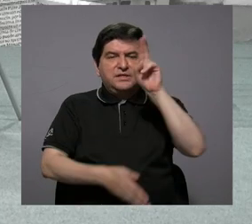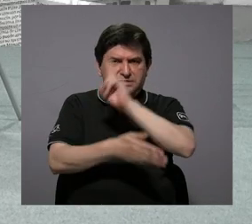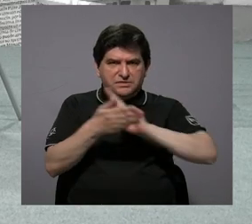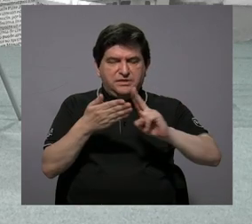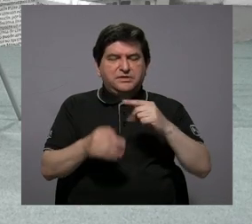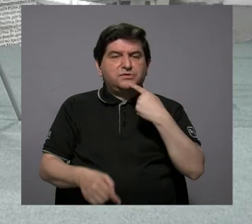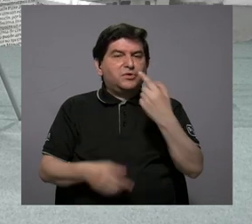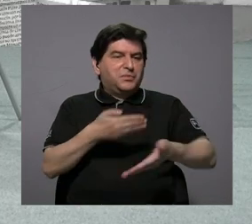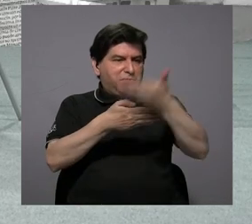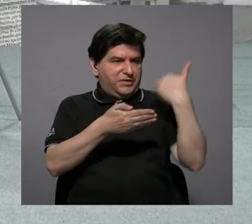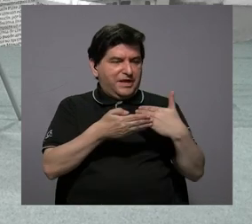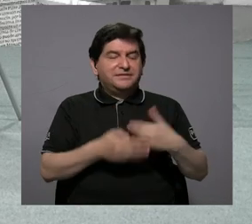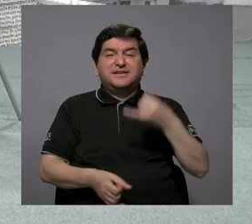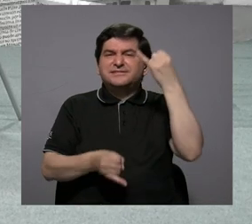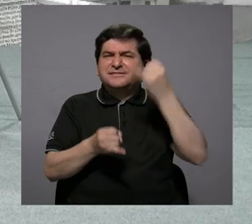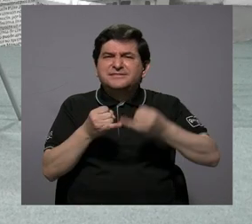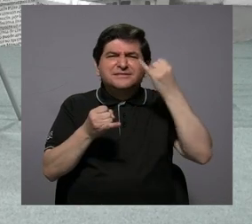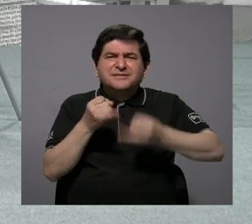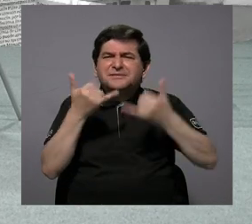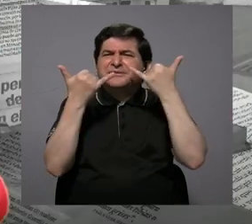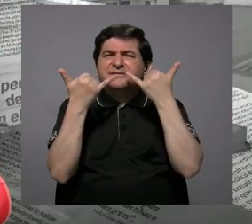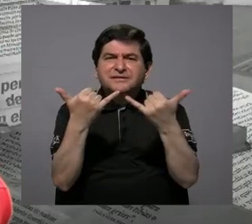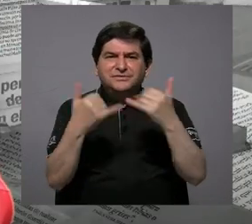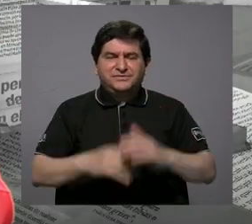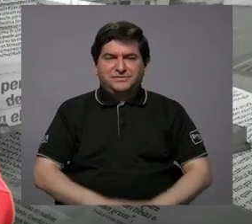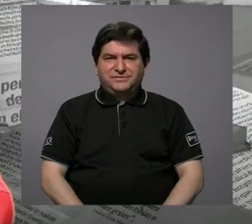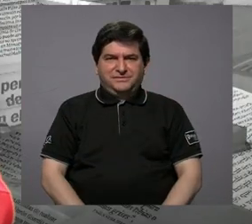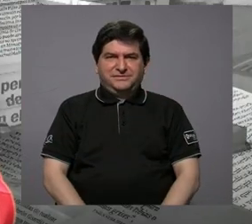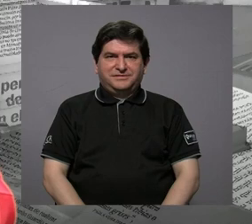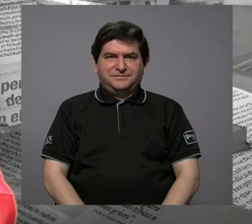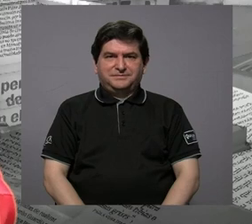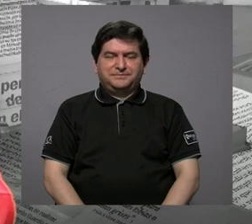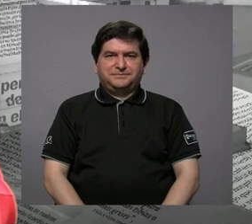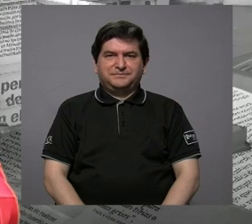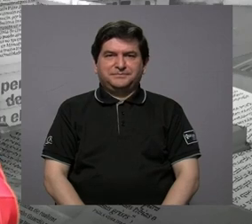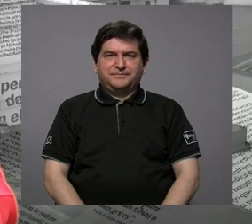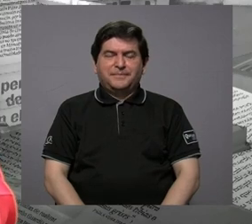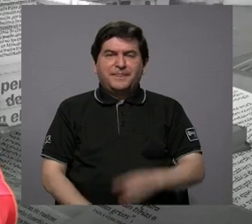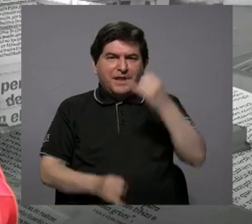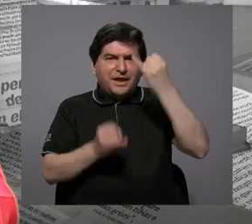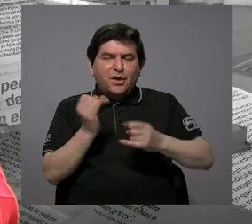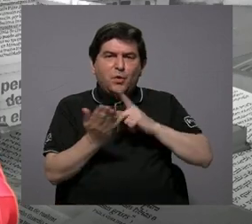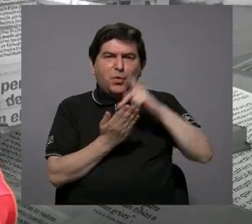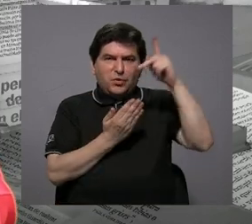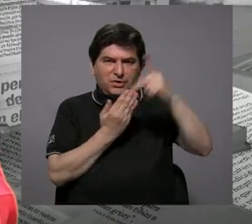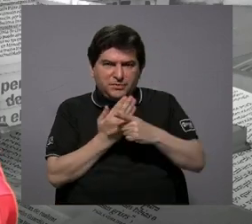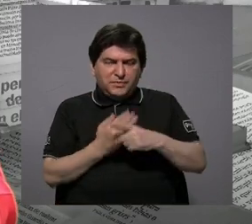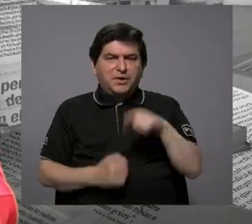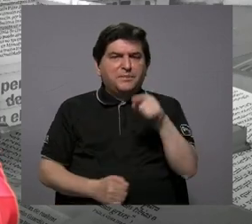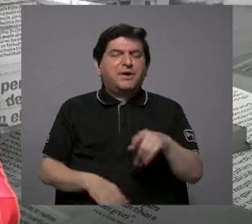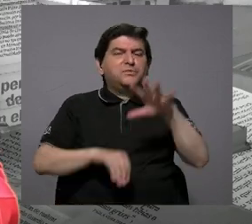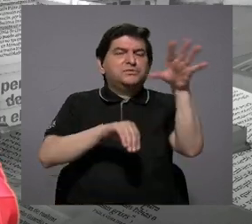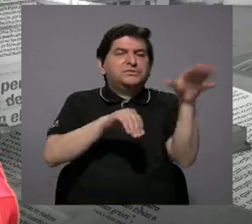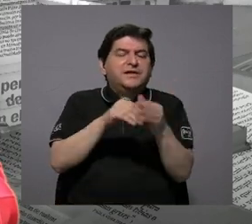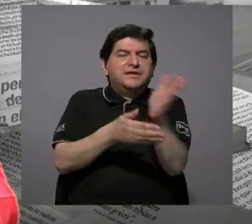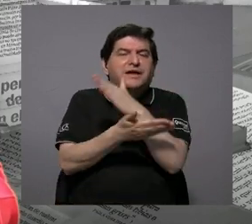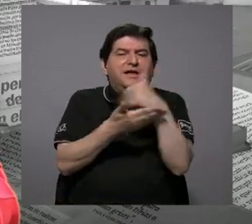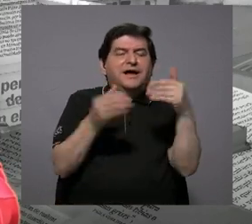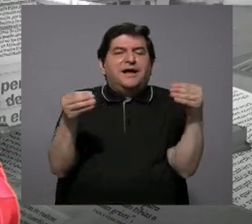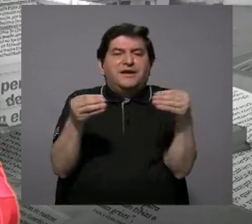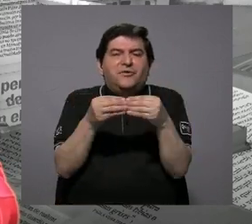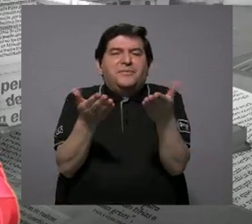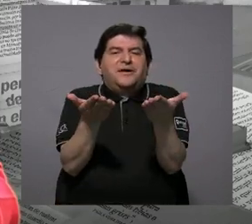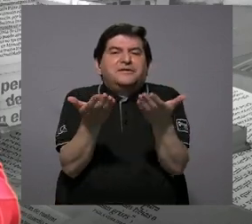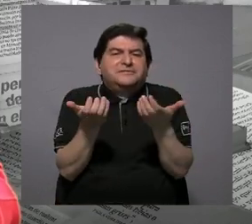nuestra universidad. Y ya para finalizar, le dejo lo último del programa para que usted